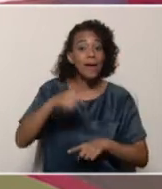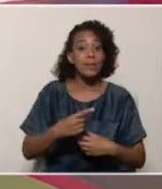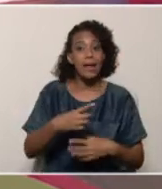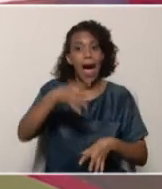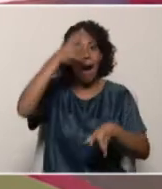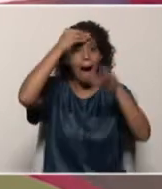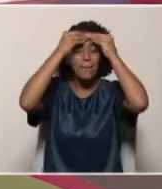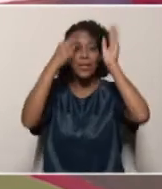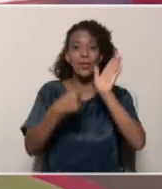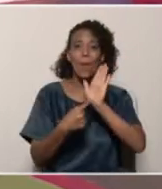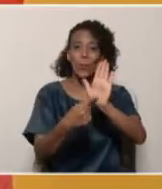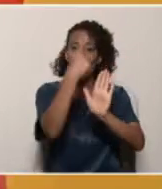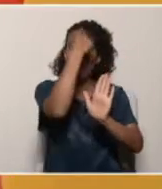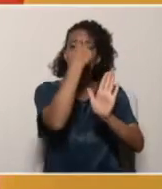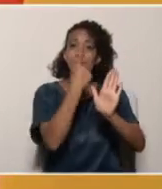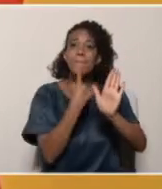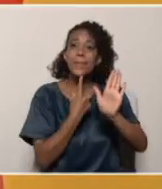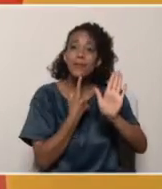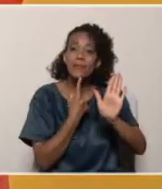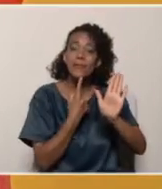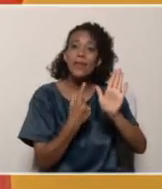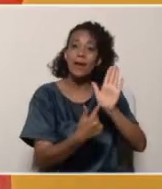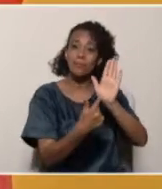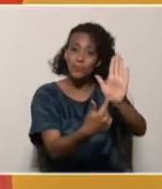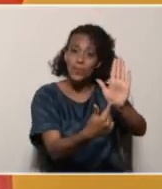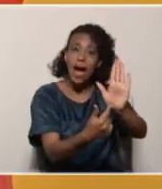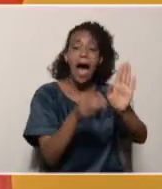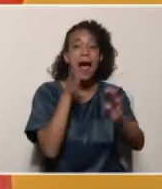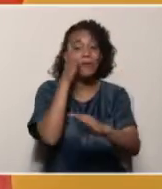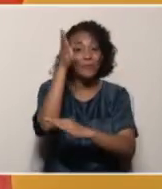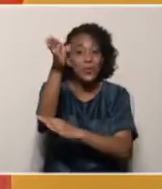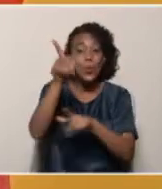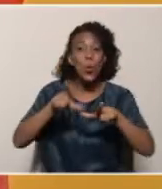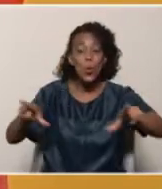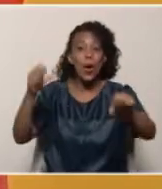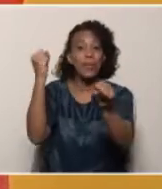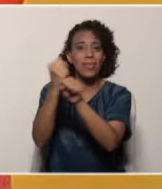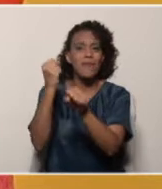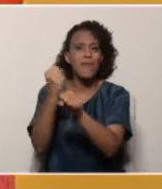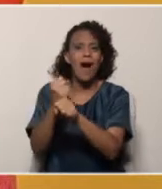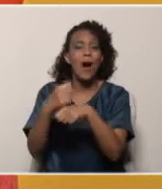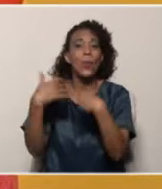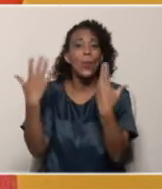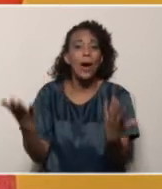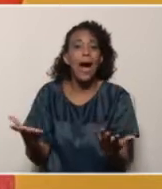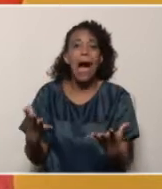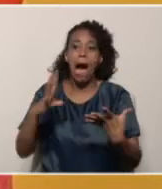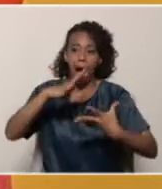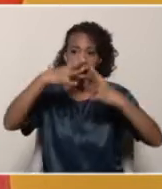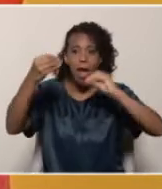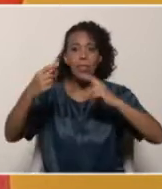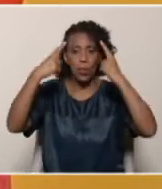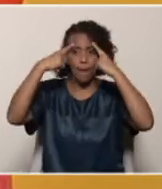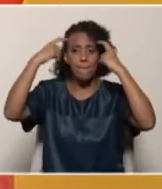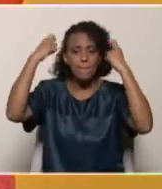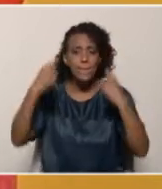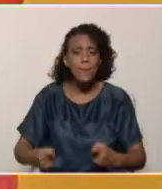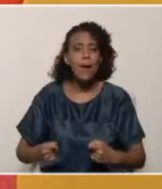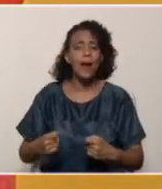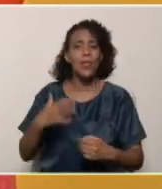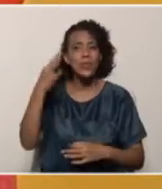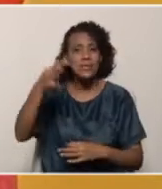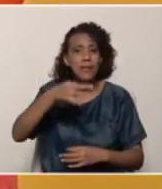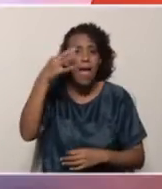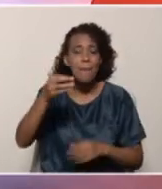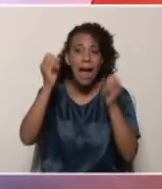formación de ese estudiante, ese estudiante que va a ir hacia un campo laboral que esté apto y preparado, sobre todo siempre,